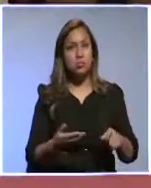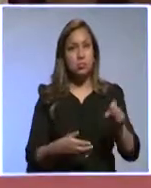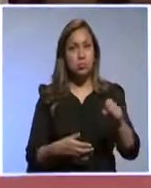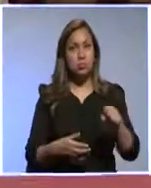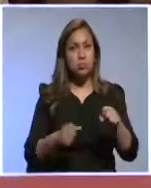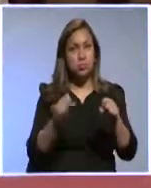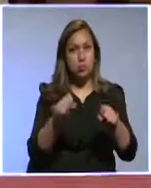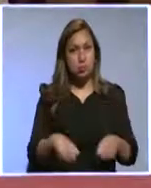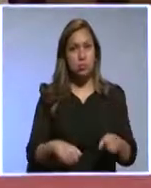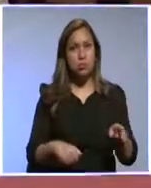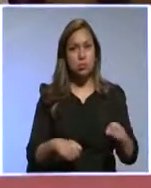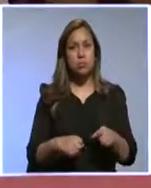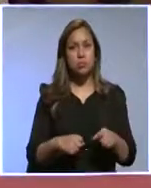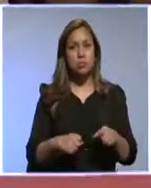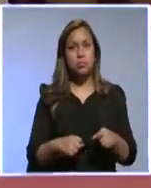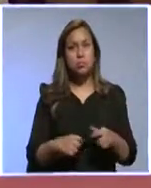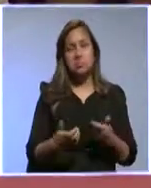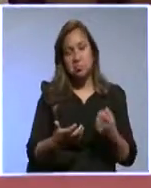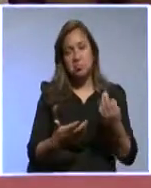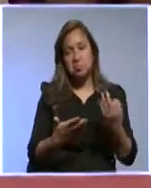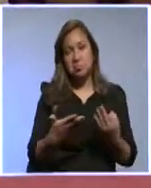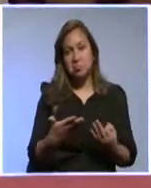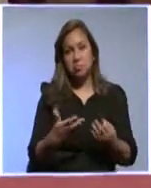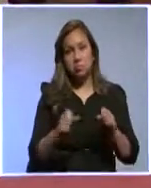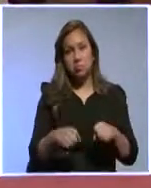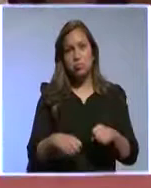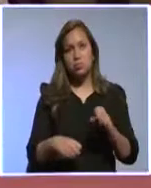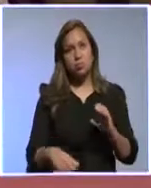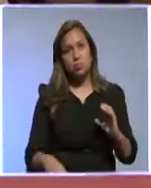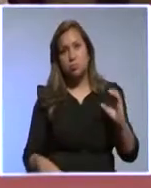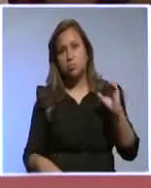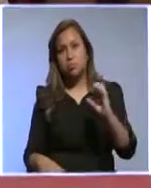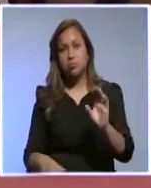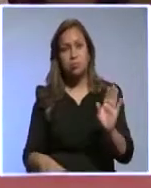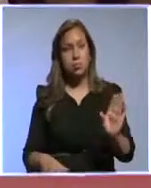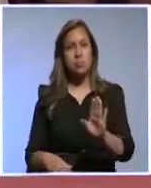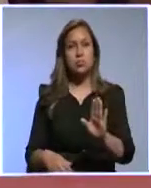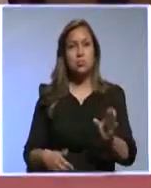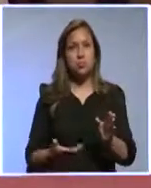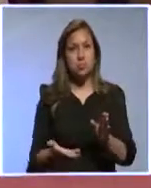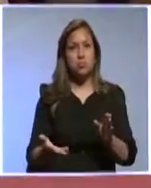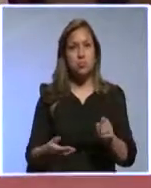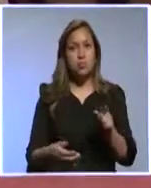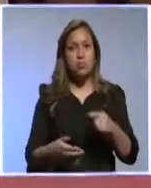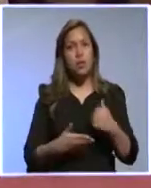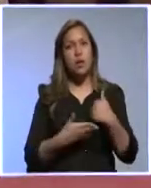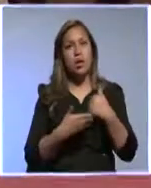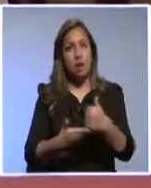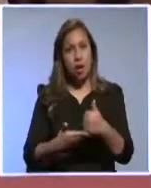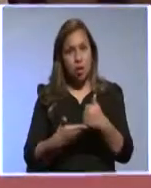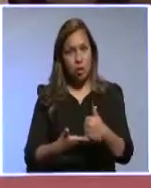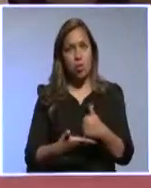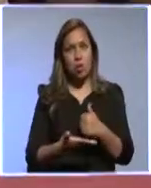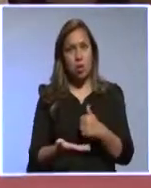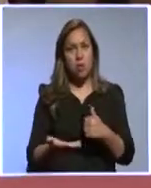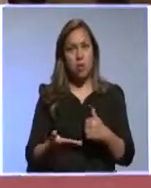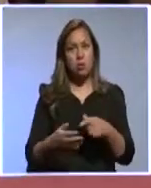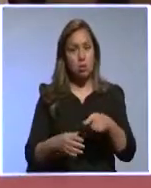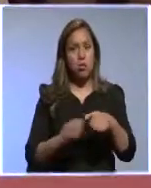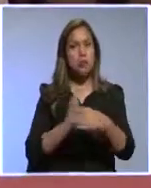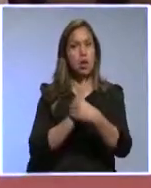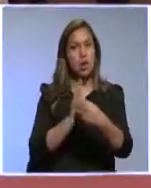podrían financiar sus operaciones y hay que ayudarlos y hay que darles